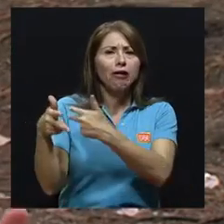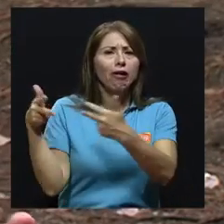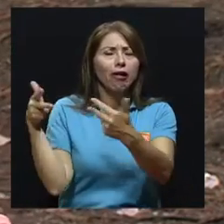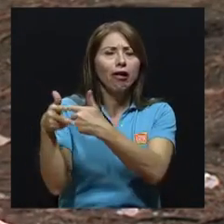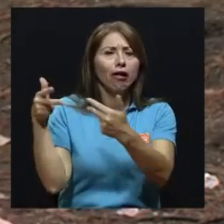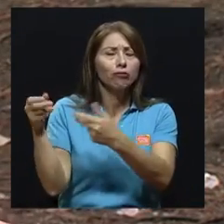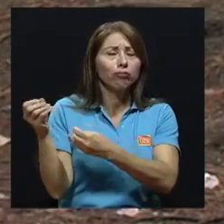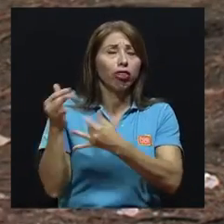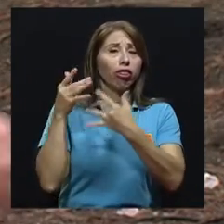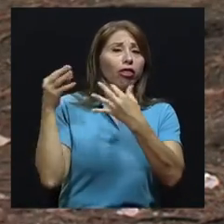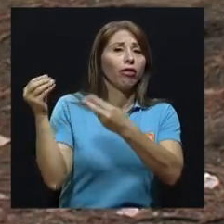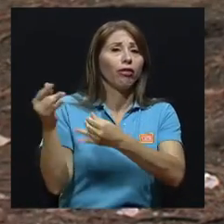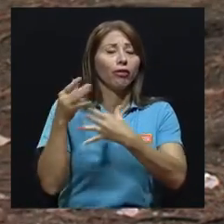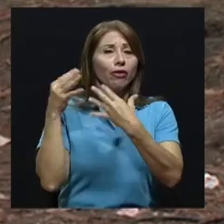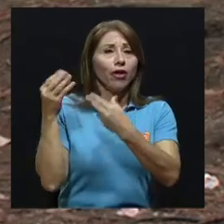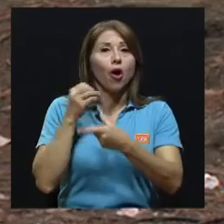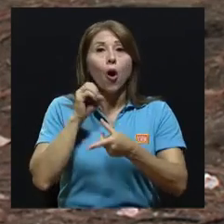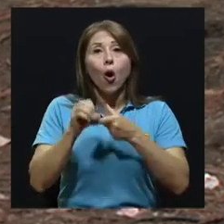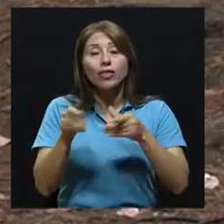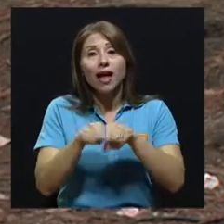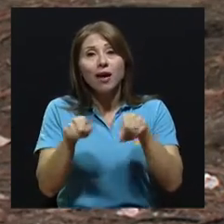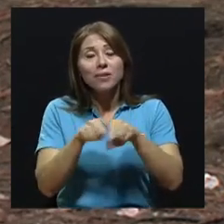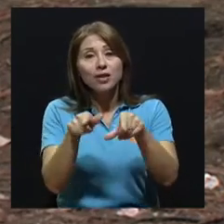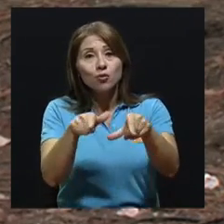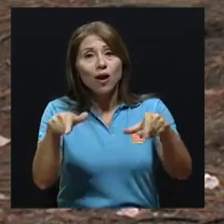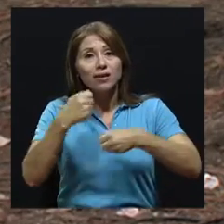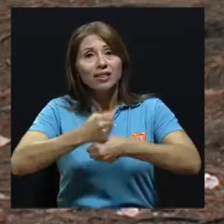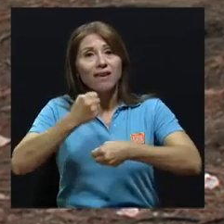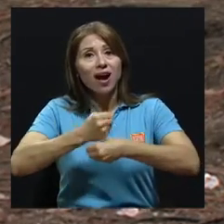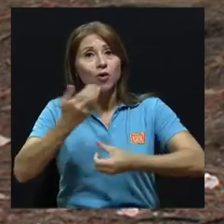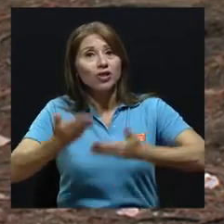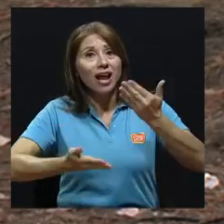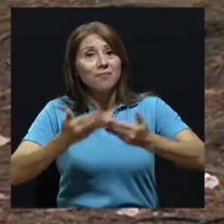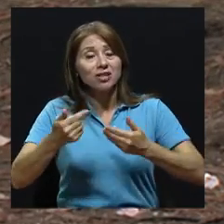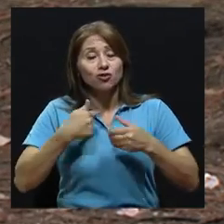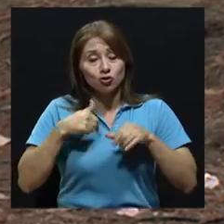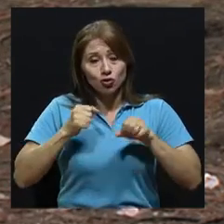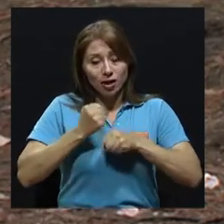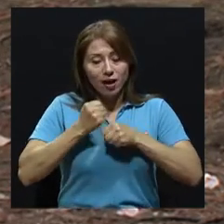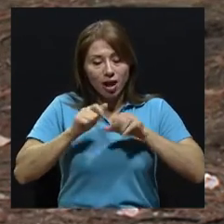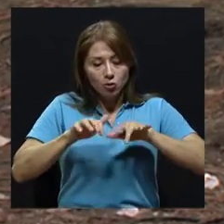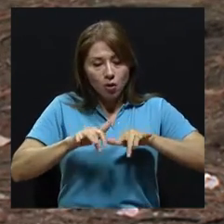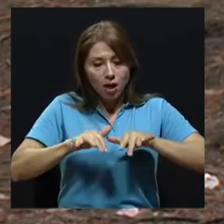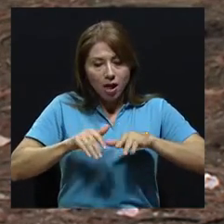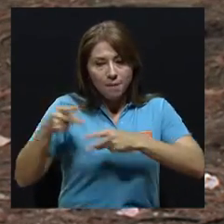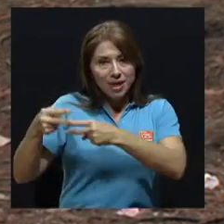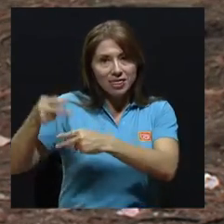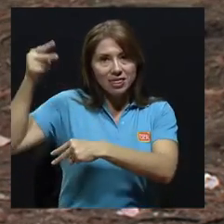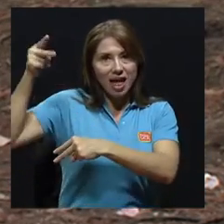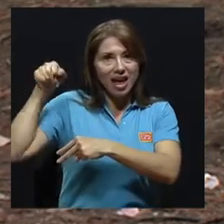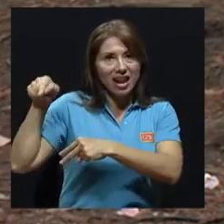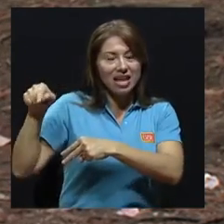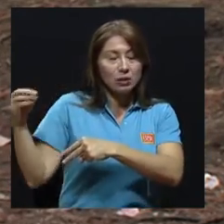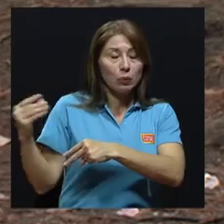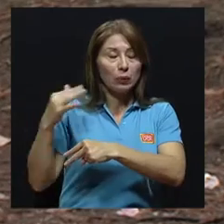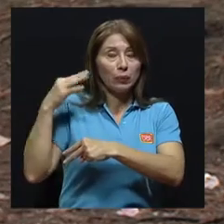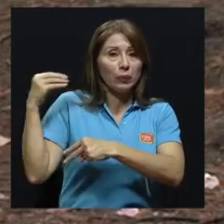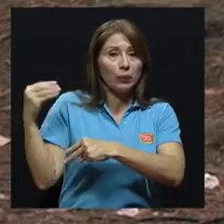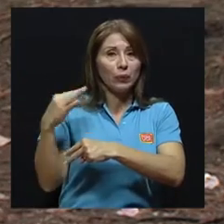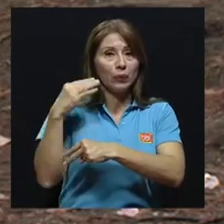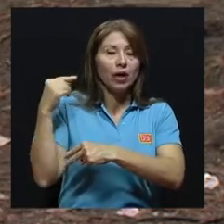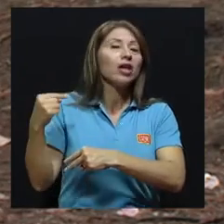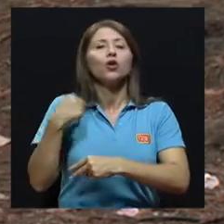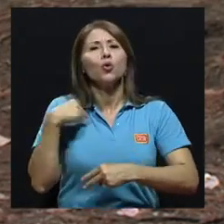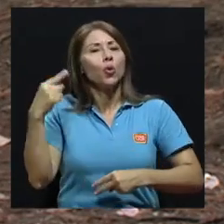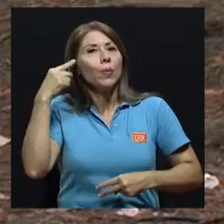centros de trabajo también que están las ventanas cerca de paradas de autobuses y esto va afectándonos. Si uno no analiza, que este aire